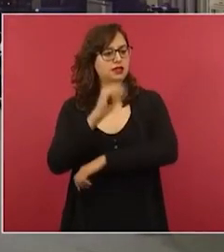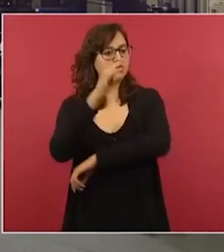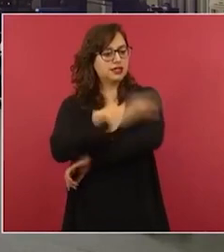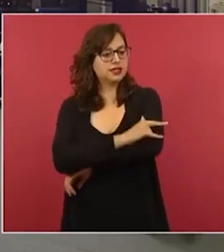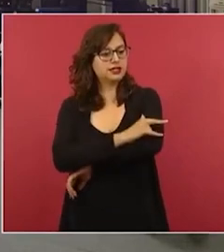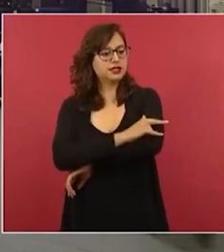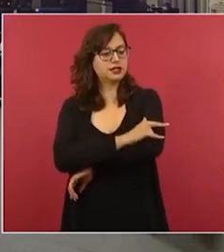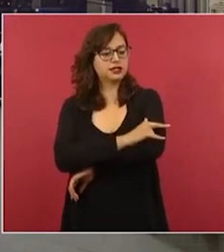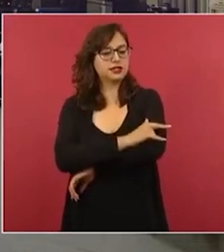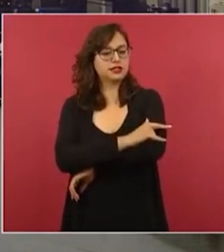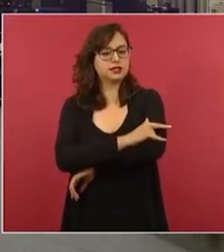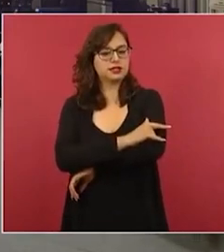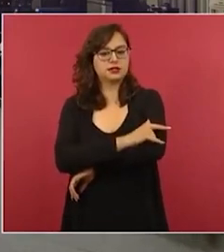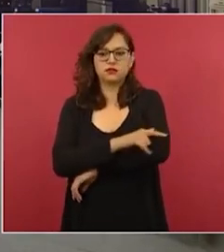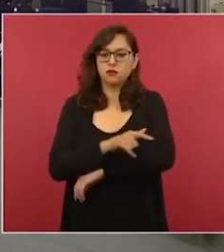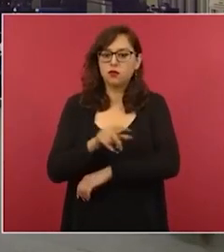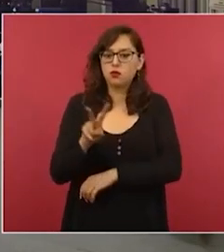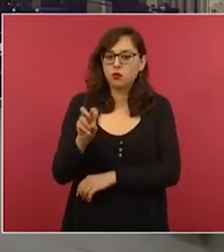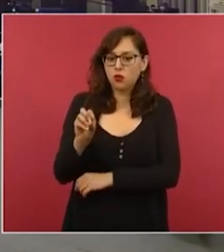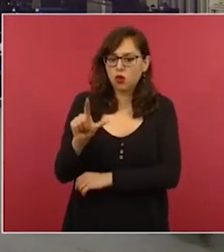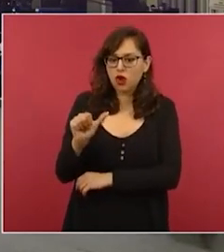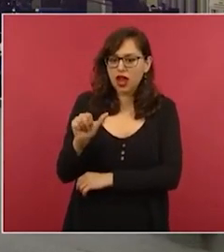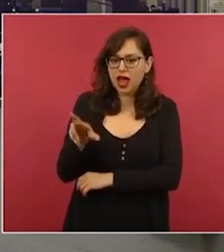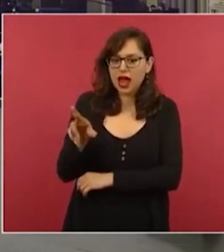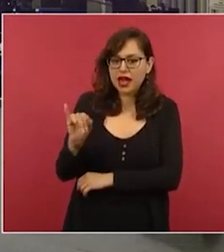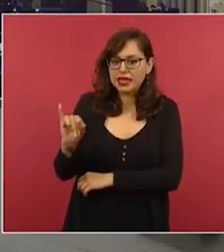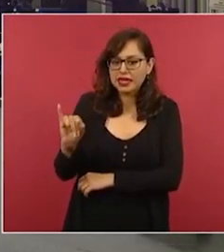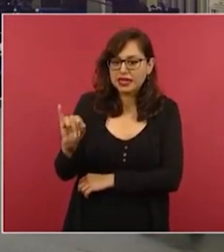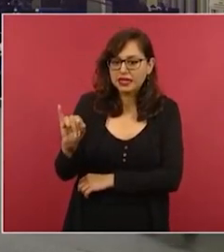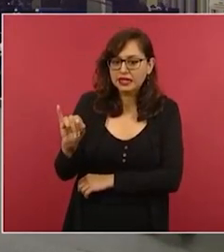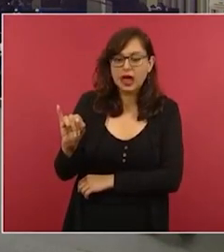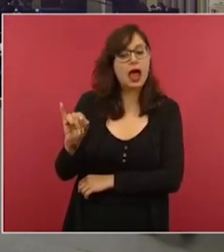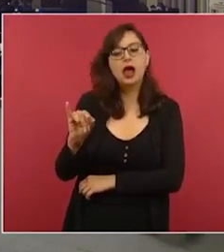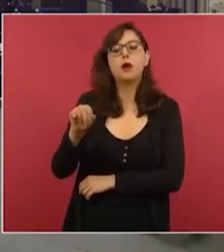es Volari ¿no? Volaris